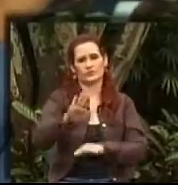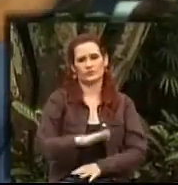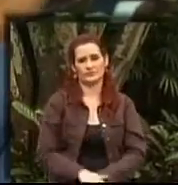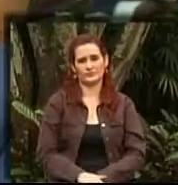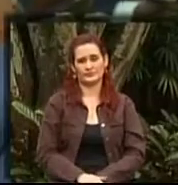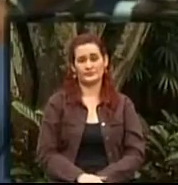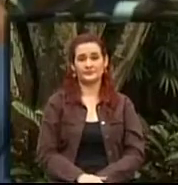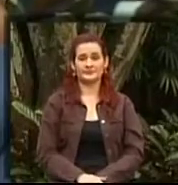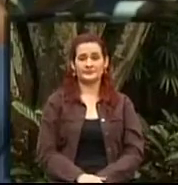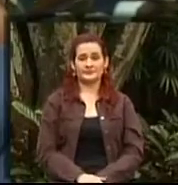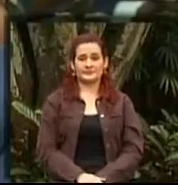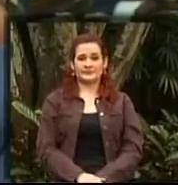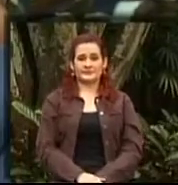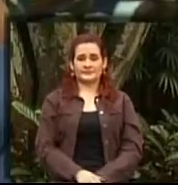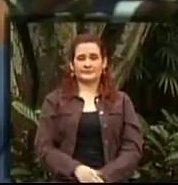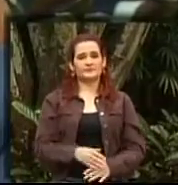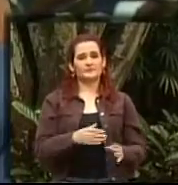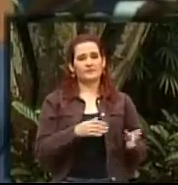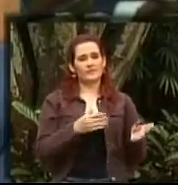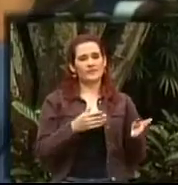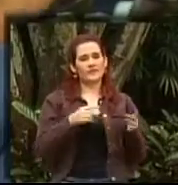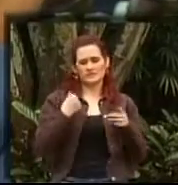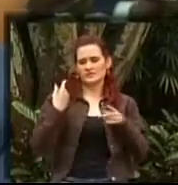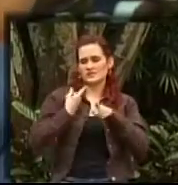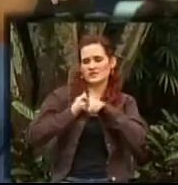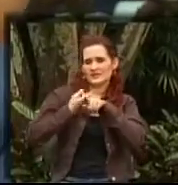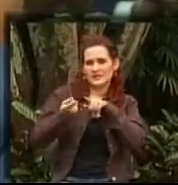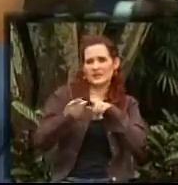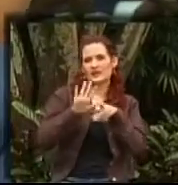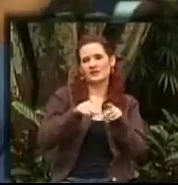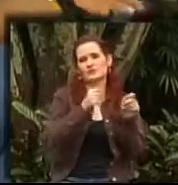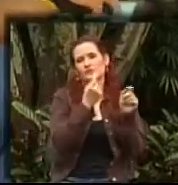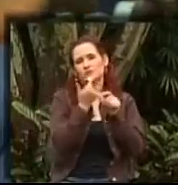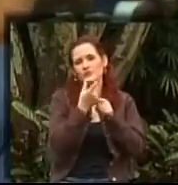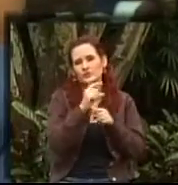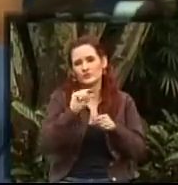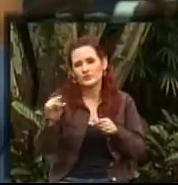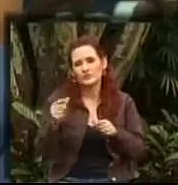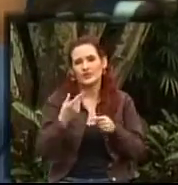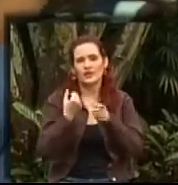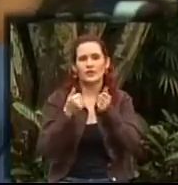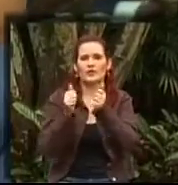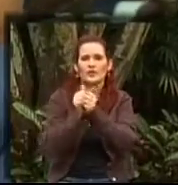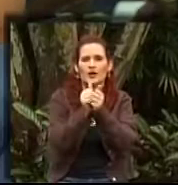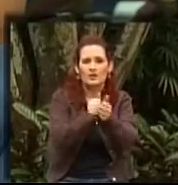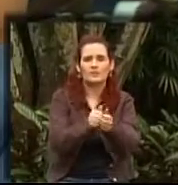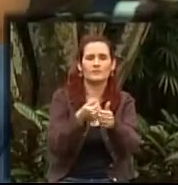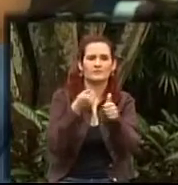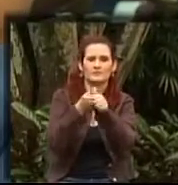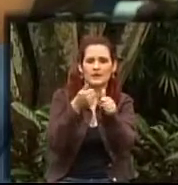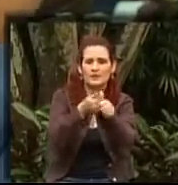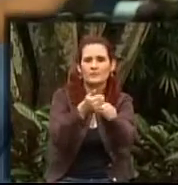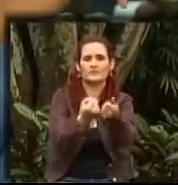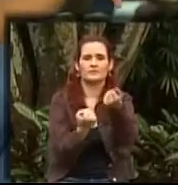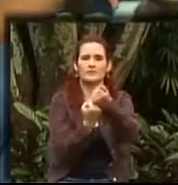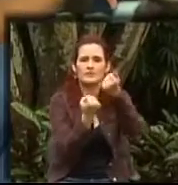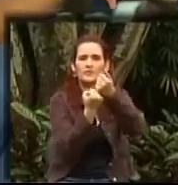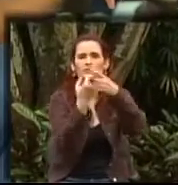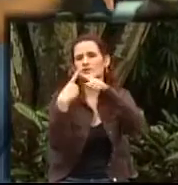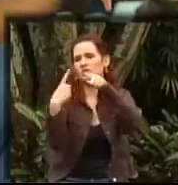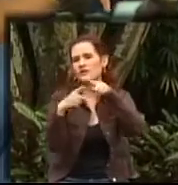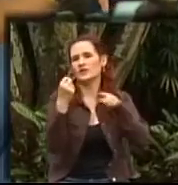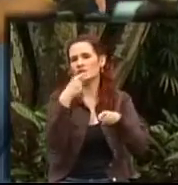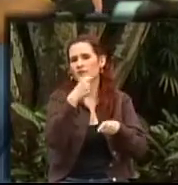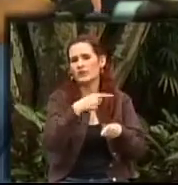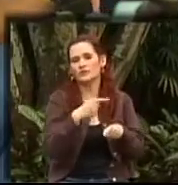Más que resumir las preguntas que en el transcurso de la semana nos han hecho de subsidios, acompañamiento, apoyos que brinda el municipio, empecemos por